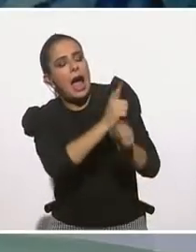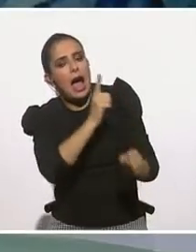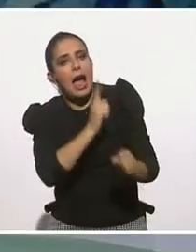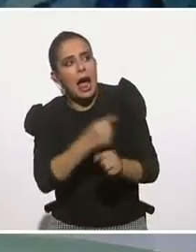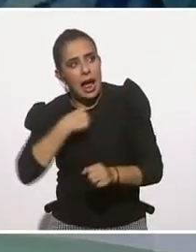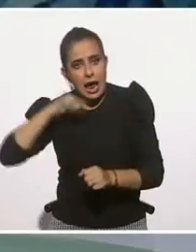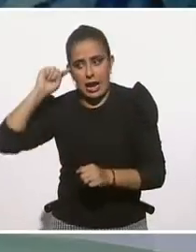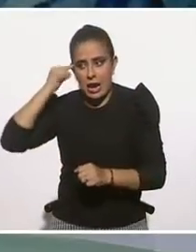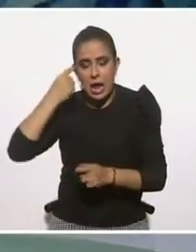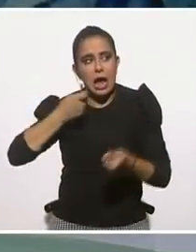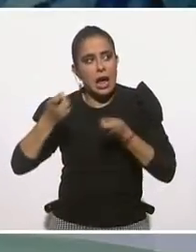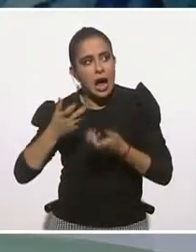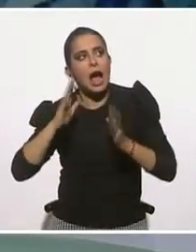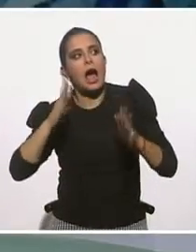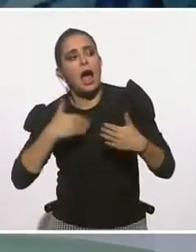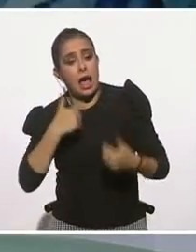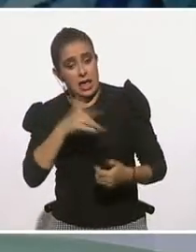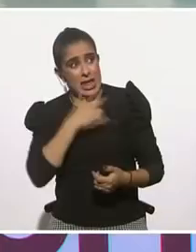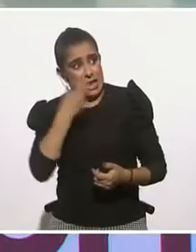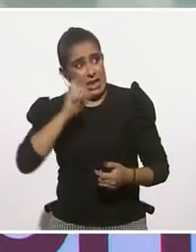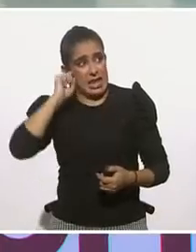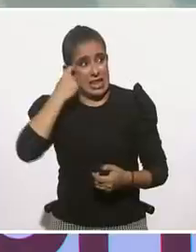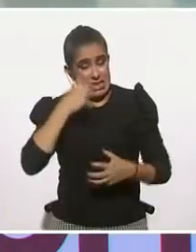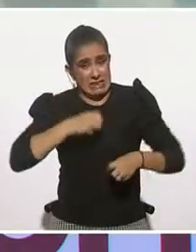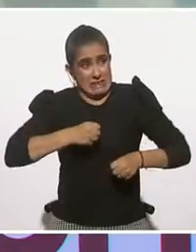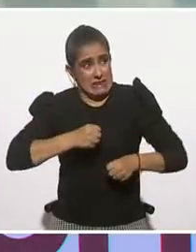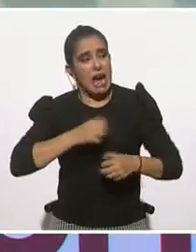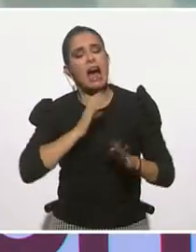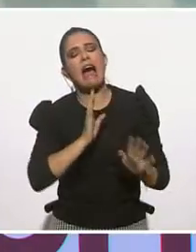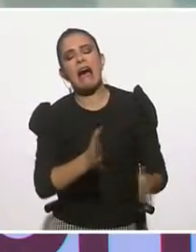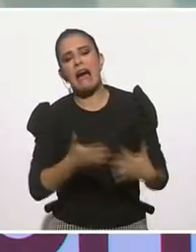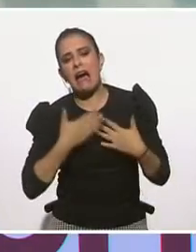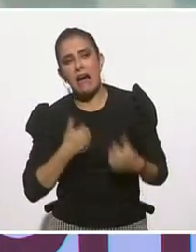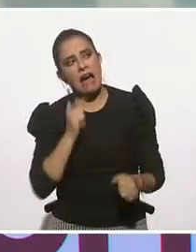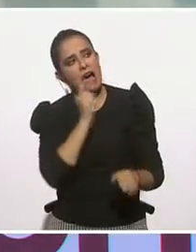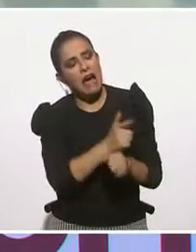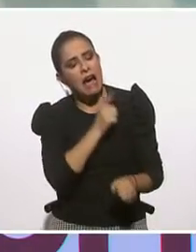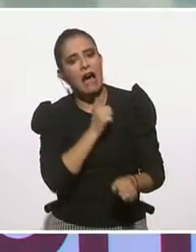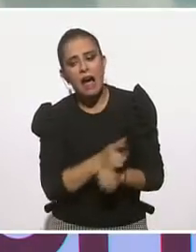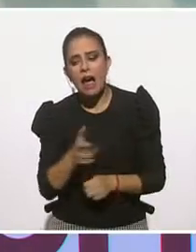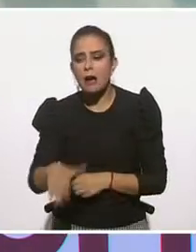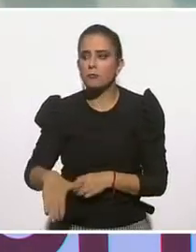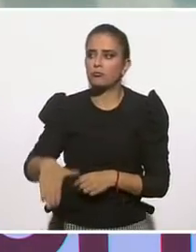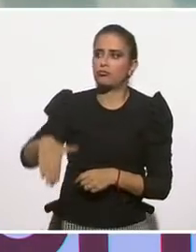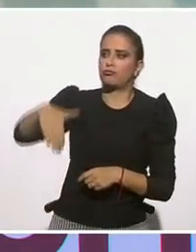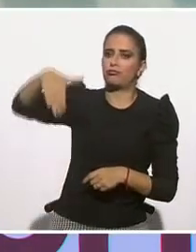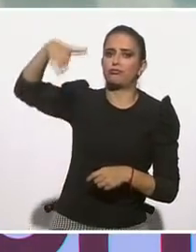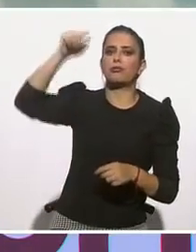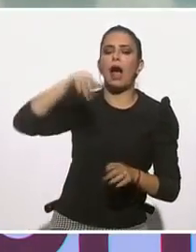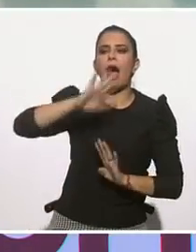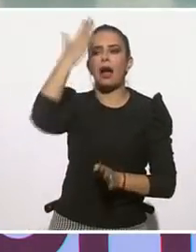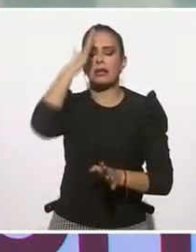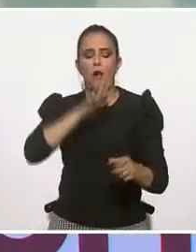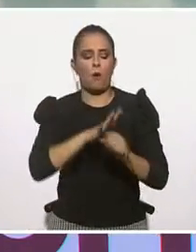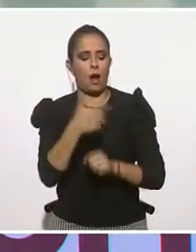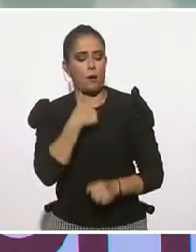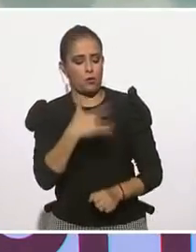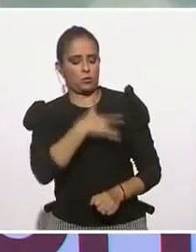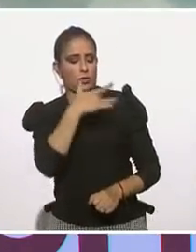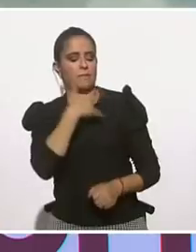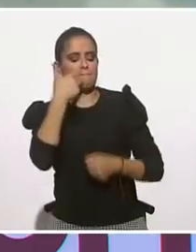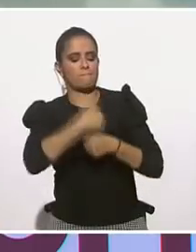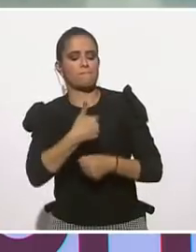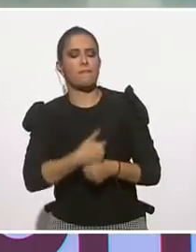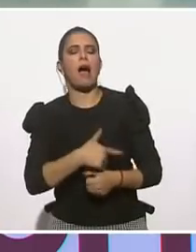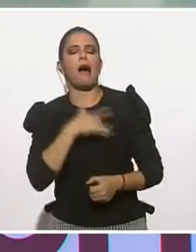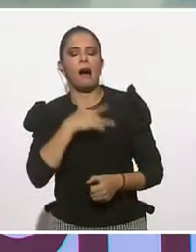al niño, al adolescente. Entonces nosotros hablamos de resiliencia, de resiliencia infantil, pero esto va de la